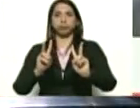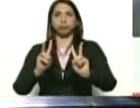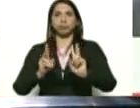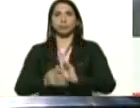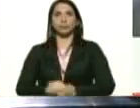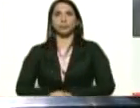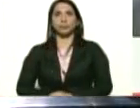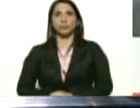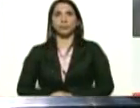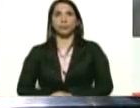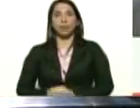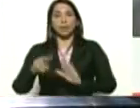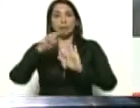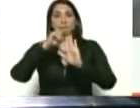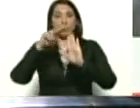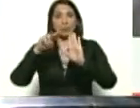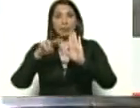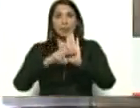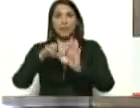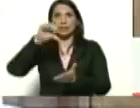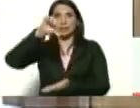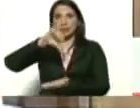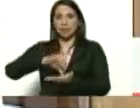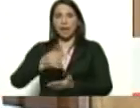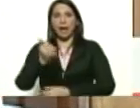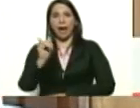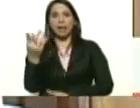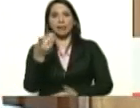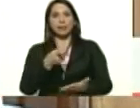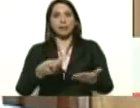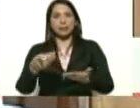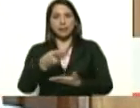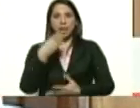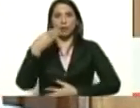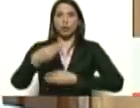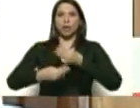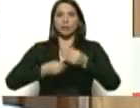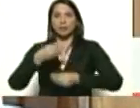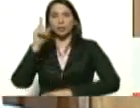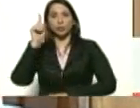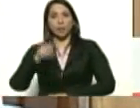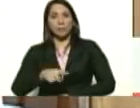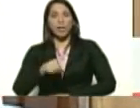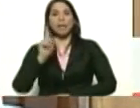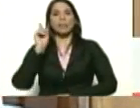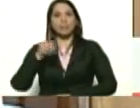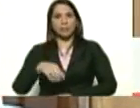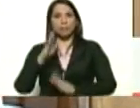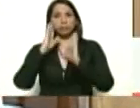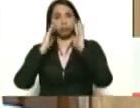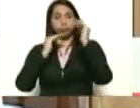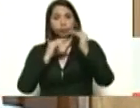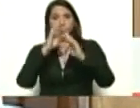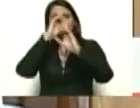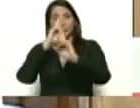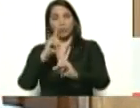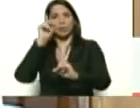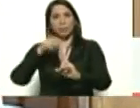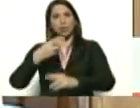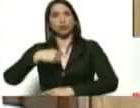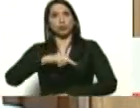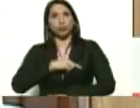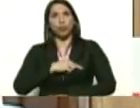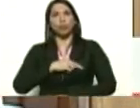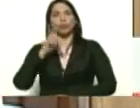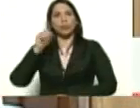que desde el nivel central se están diseñando para su ejecución, pero también para su acatamiento. Nosotros, como lo dijo el